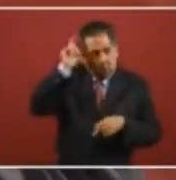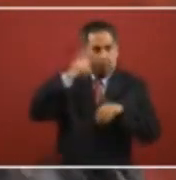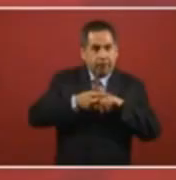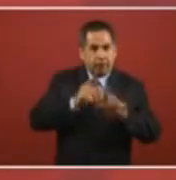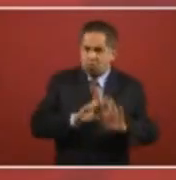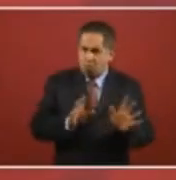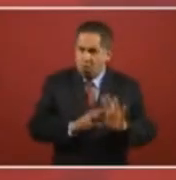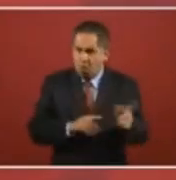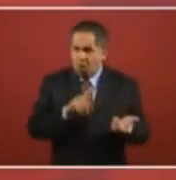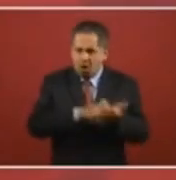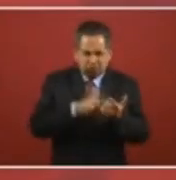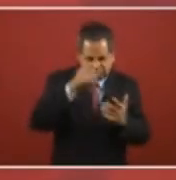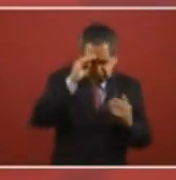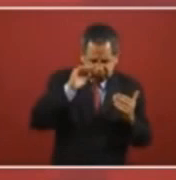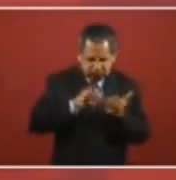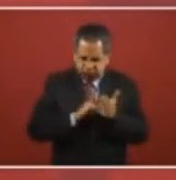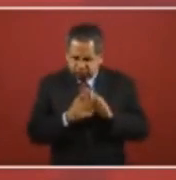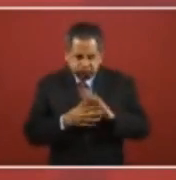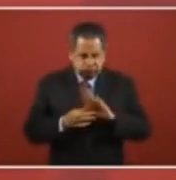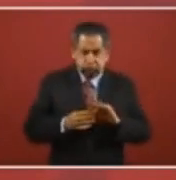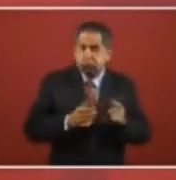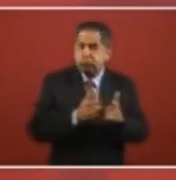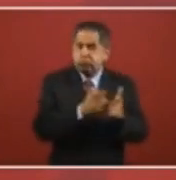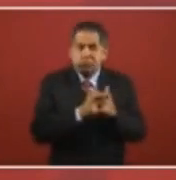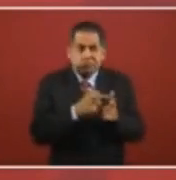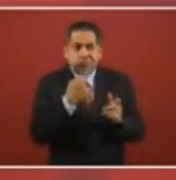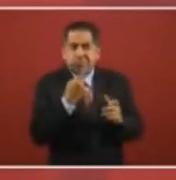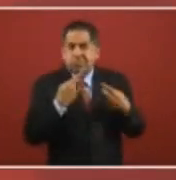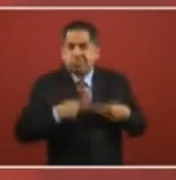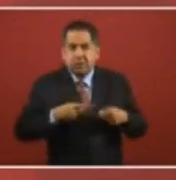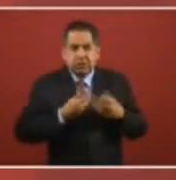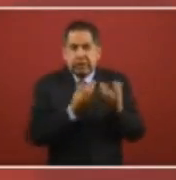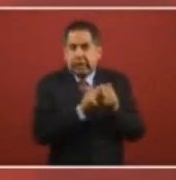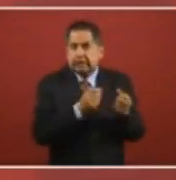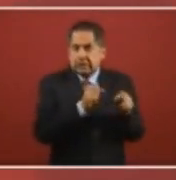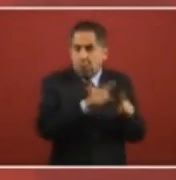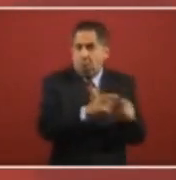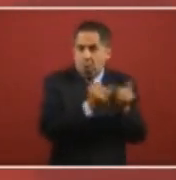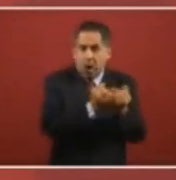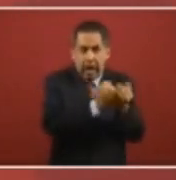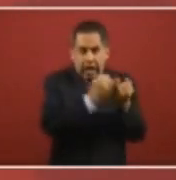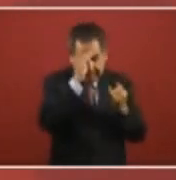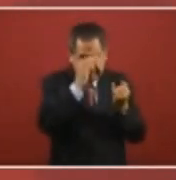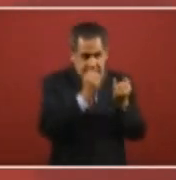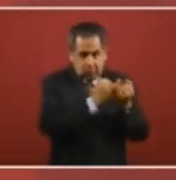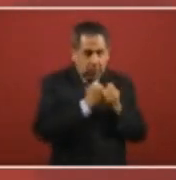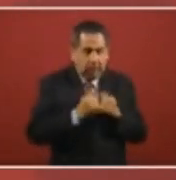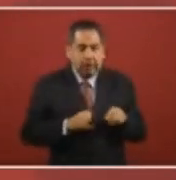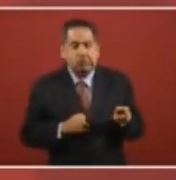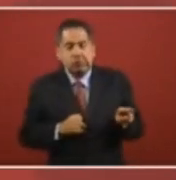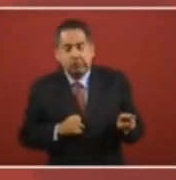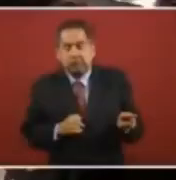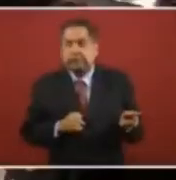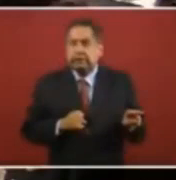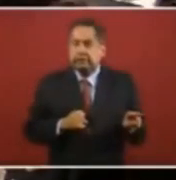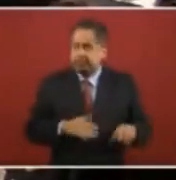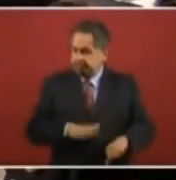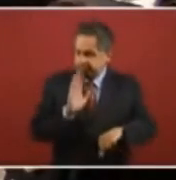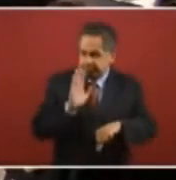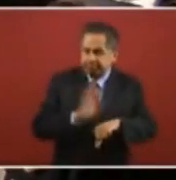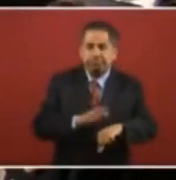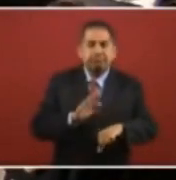y hay personas que coinciden con esa forma de pensar. Entonces, lo que podemos y debemos hacer es tomar